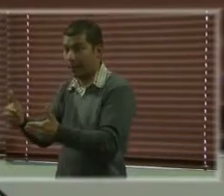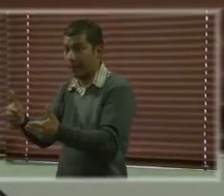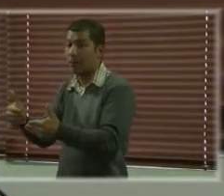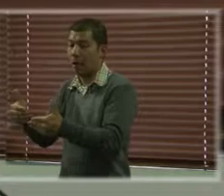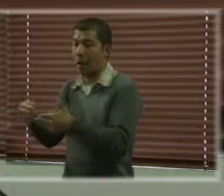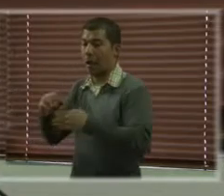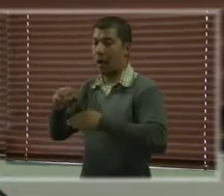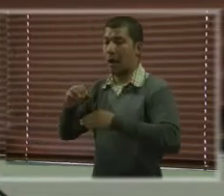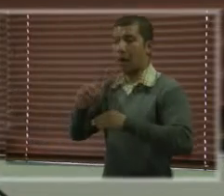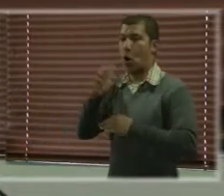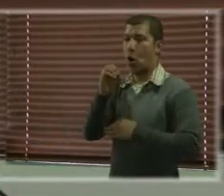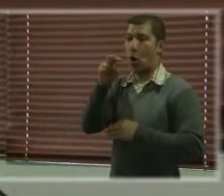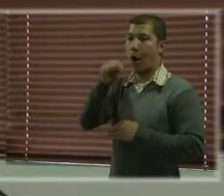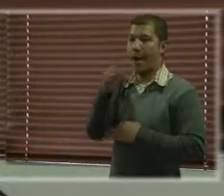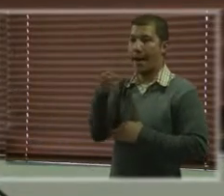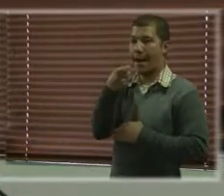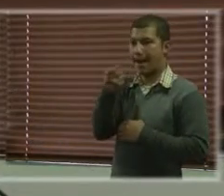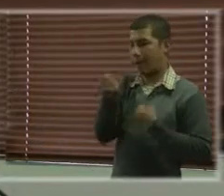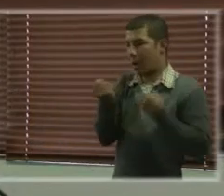ONGs.